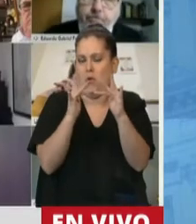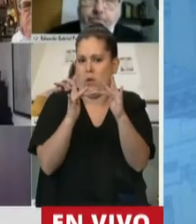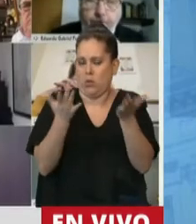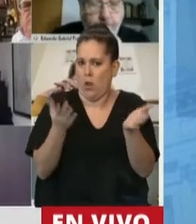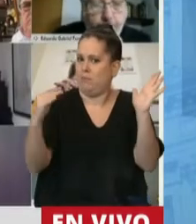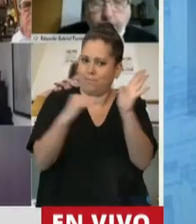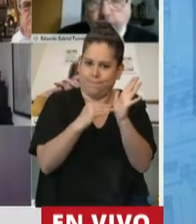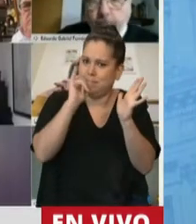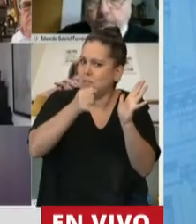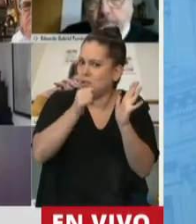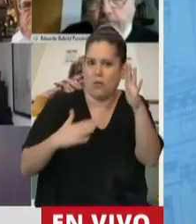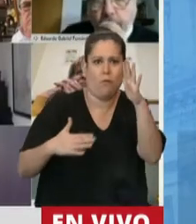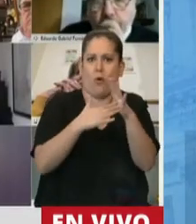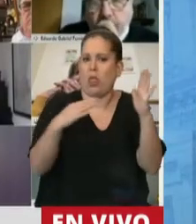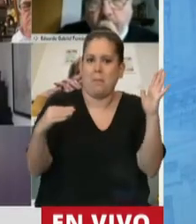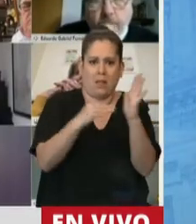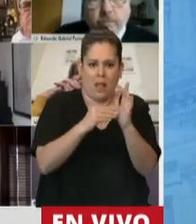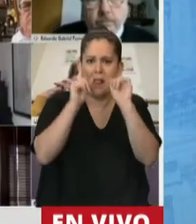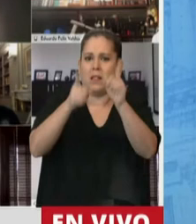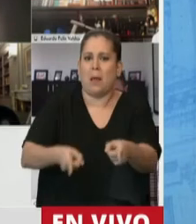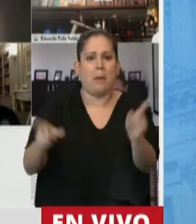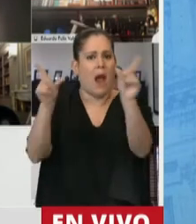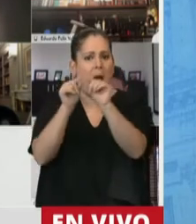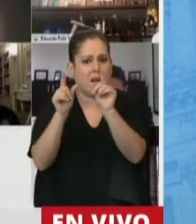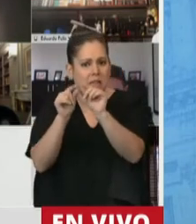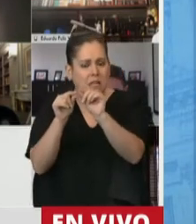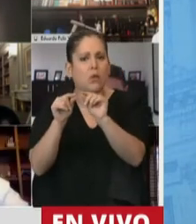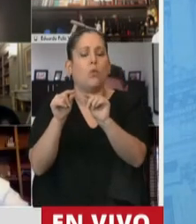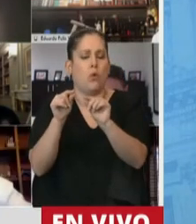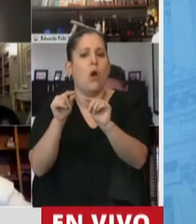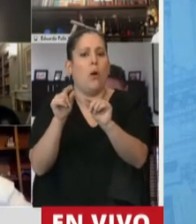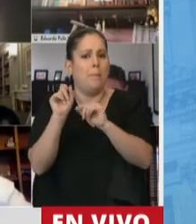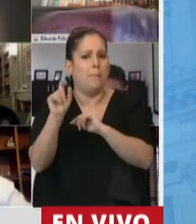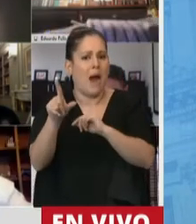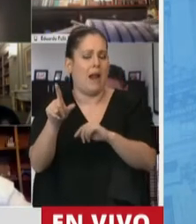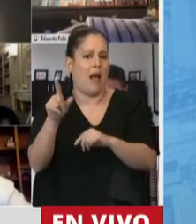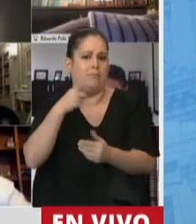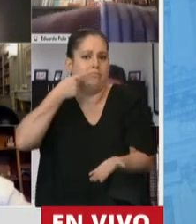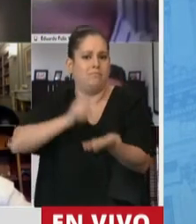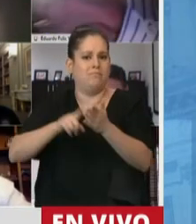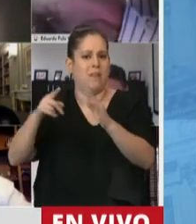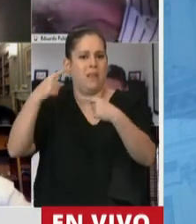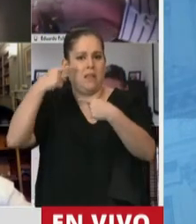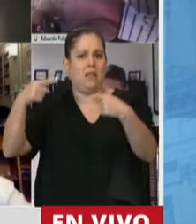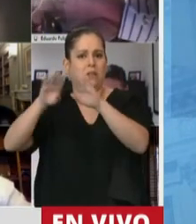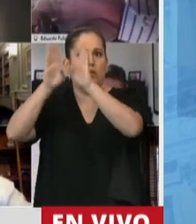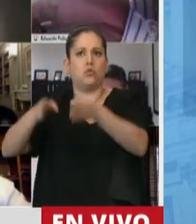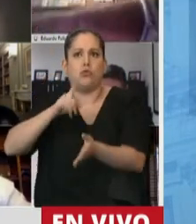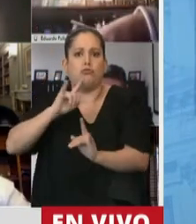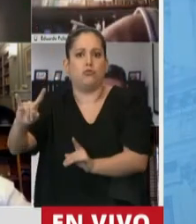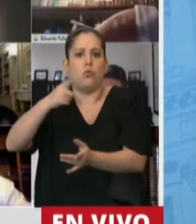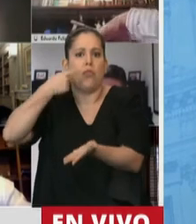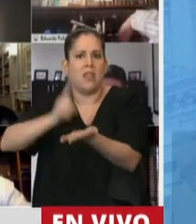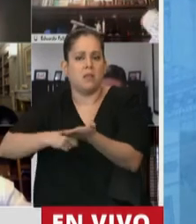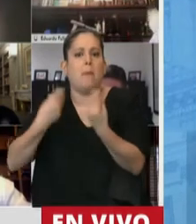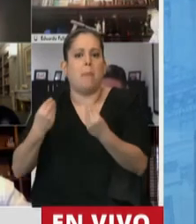fundamental el artículo que le da a la autoridad de aplicación las potestades para la creación de